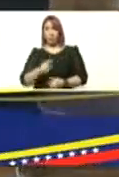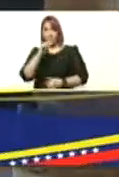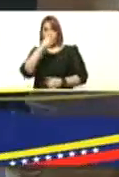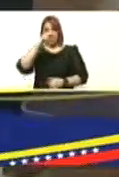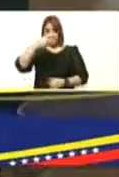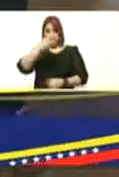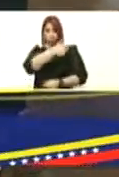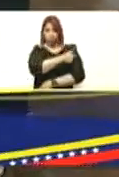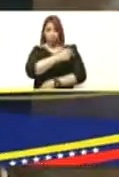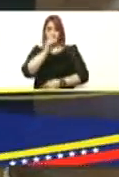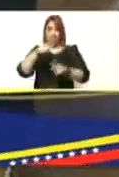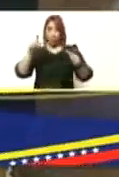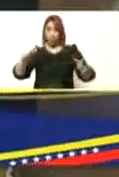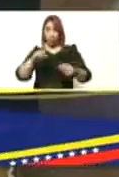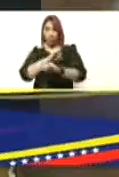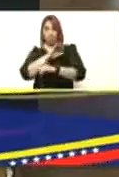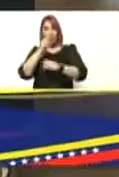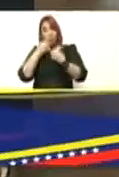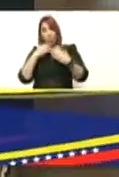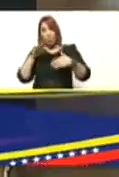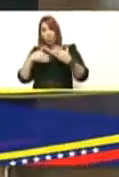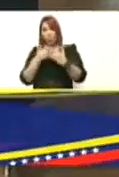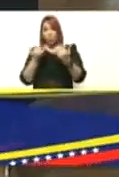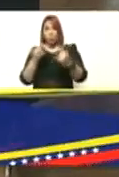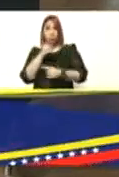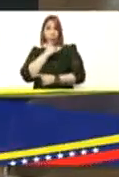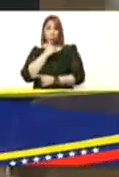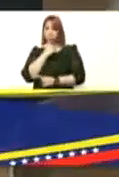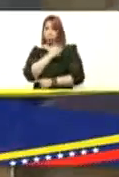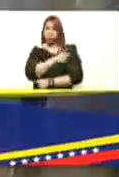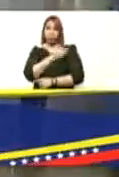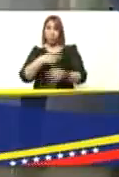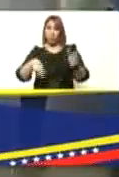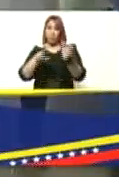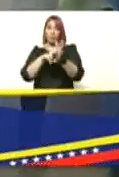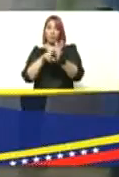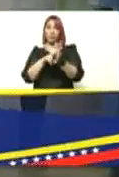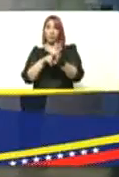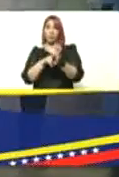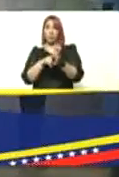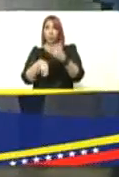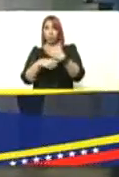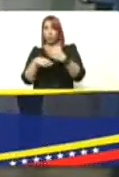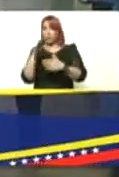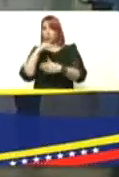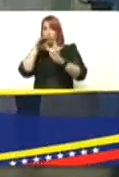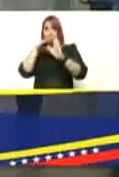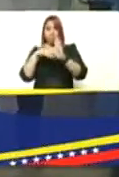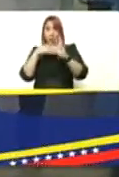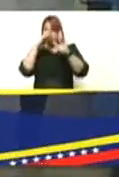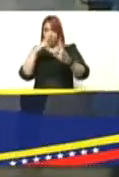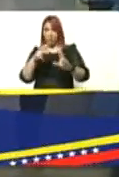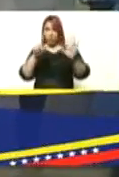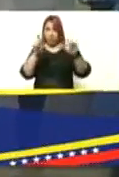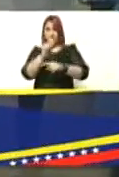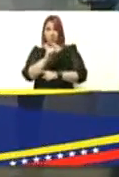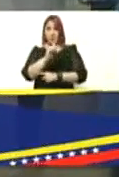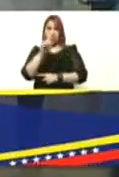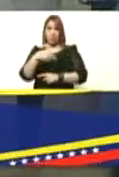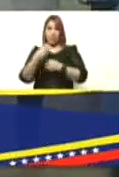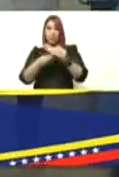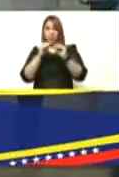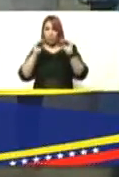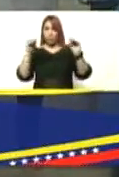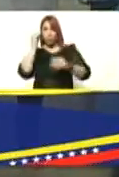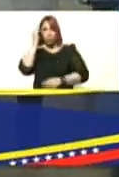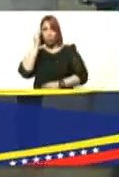dosis las personas que bueno hasta ahora no hemos podido colocar el refuerzo porque todavía no han cumplido los seis meses lo estamos también haciendo el llamado